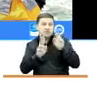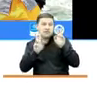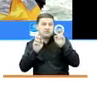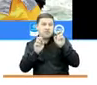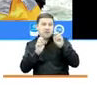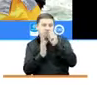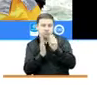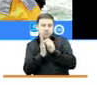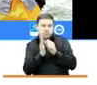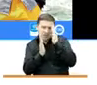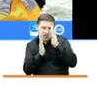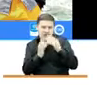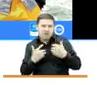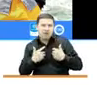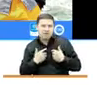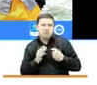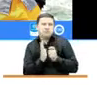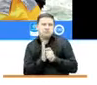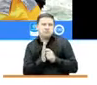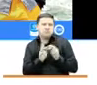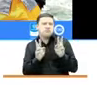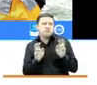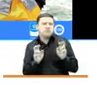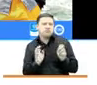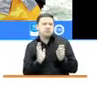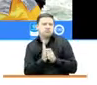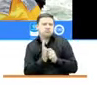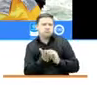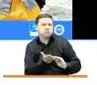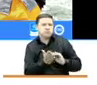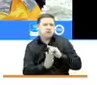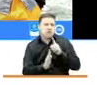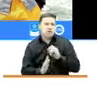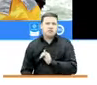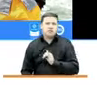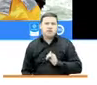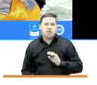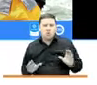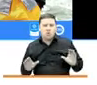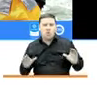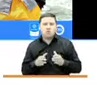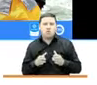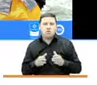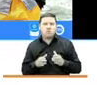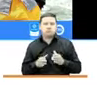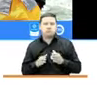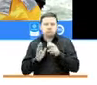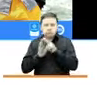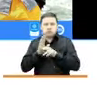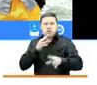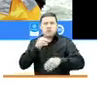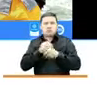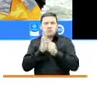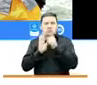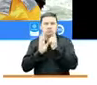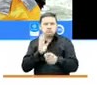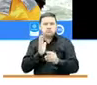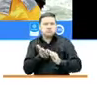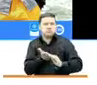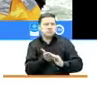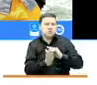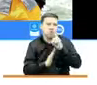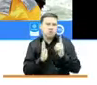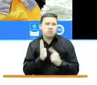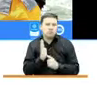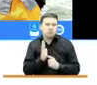registro de atención a las víctimas en los temas que tienen que ver con reparación individual colectiva las medidas complementarias que hacen parte de la reparación integral